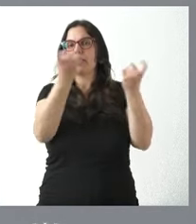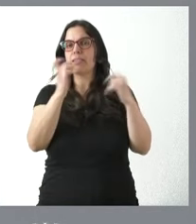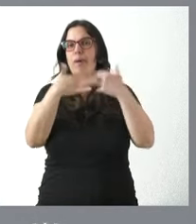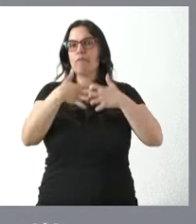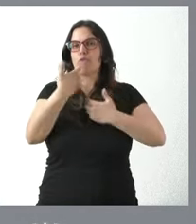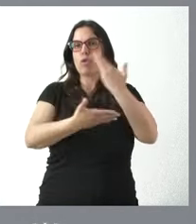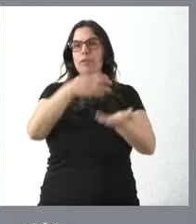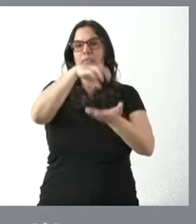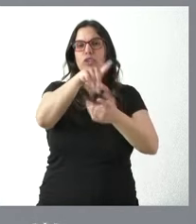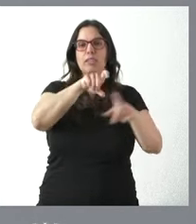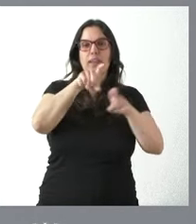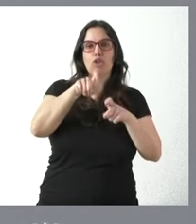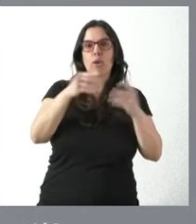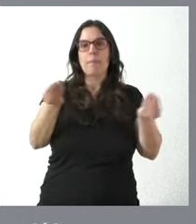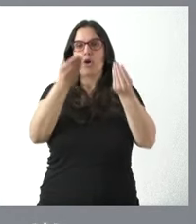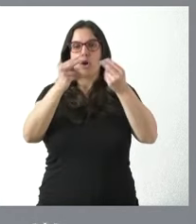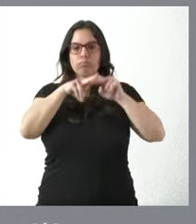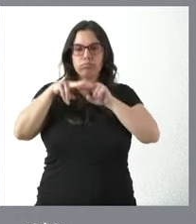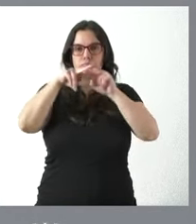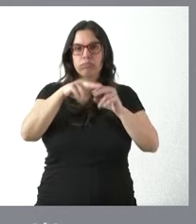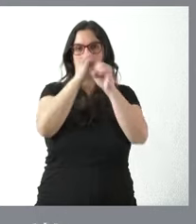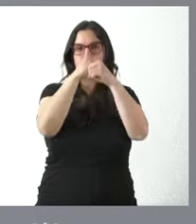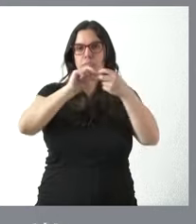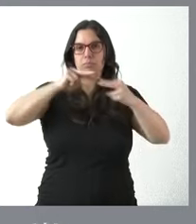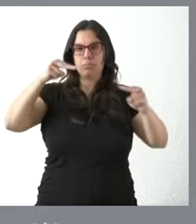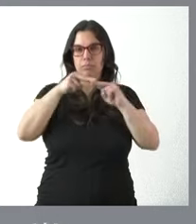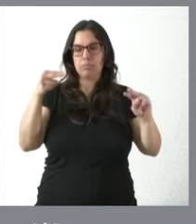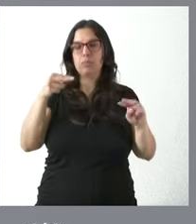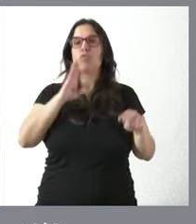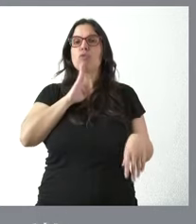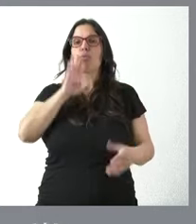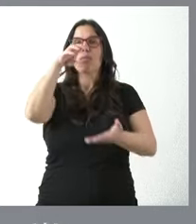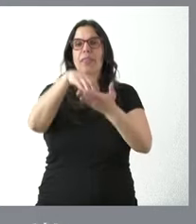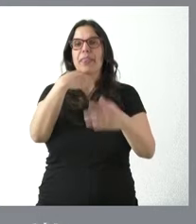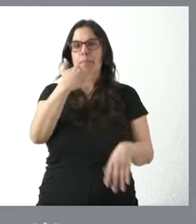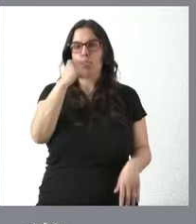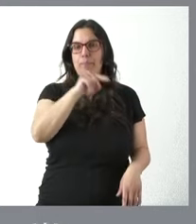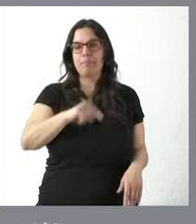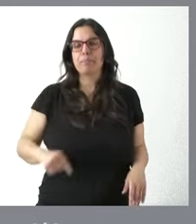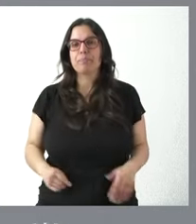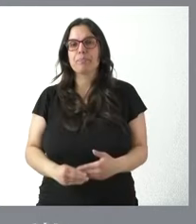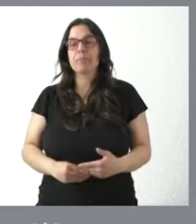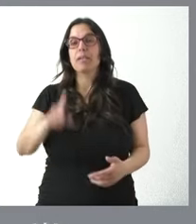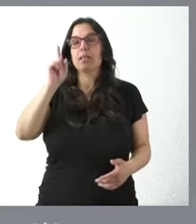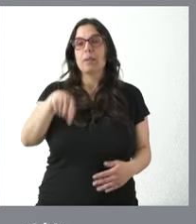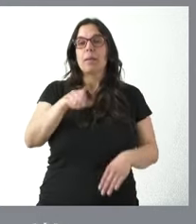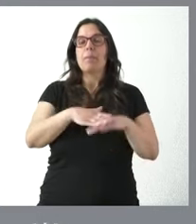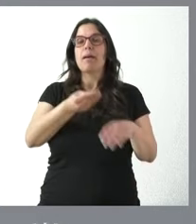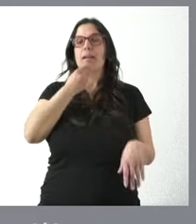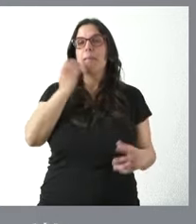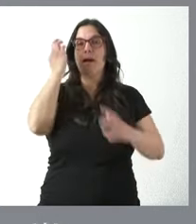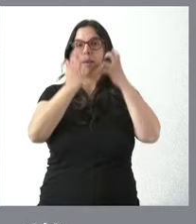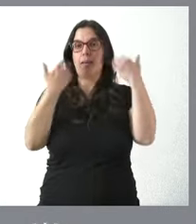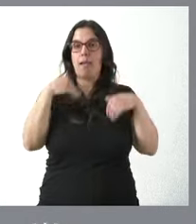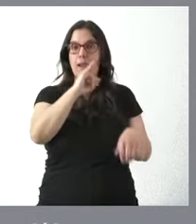del Centro de Selección y Mejora Genética de Ovino y Caprino en Castilla y León, que está ubicado en Zamora, así como a la alimentación de los animales